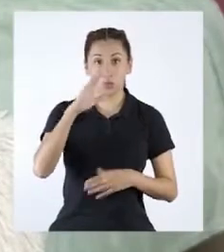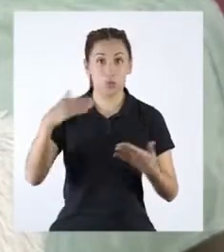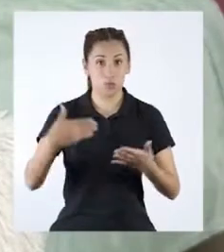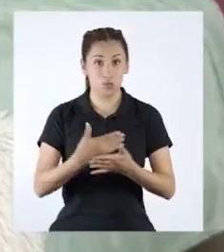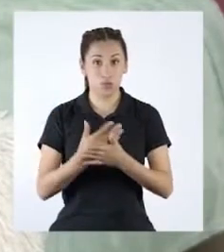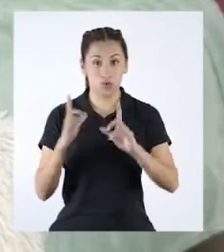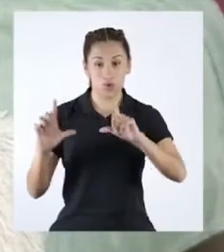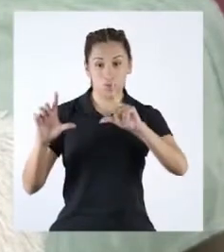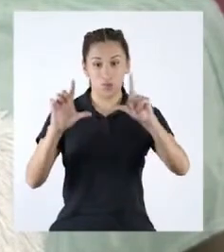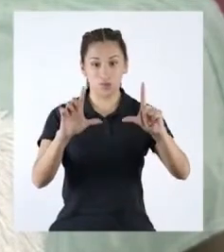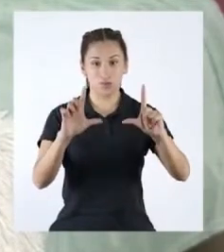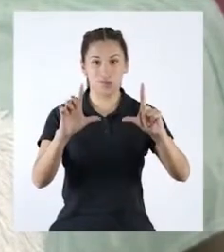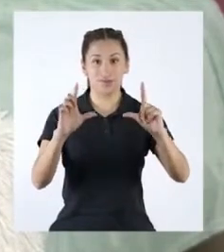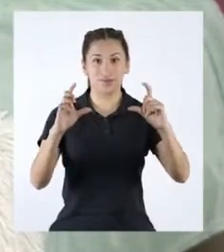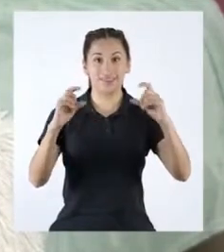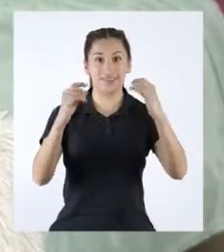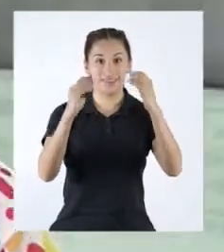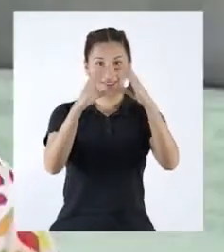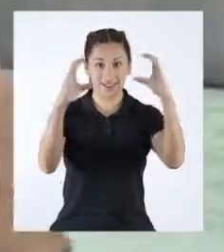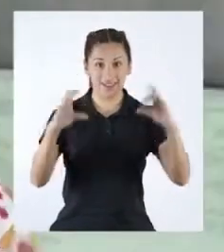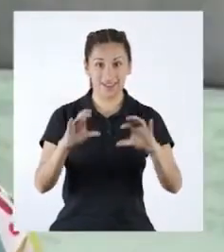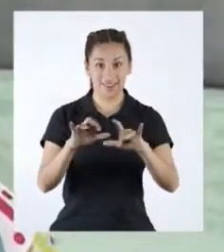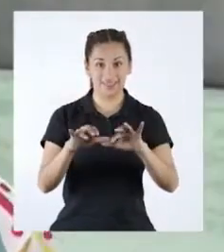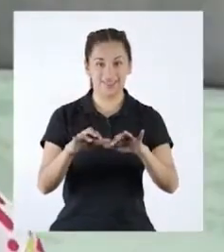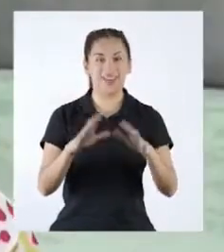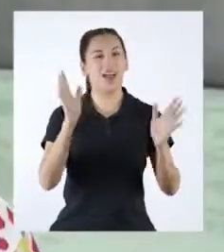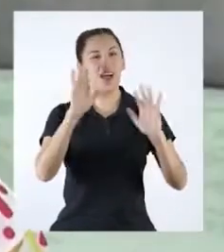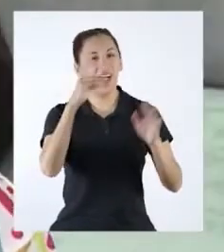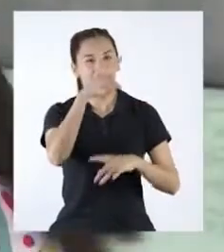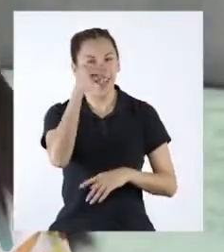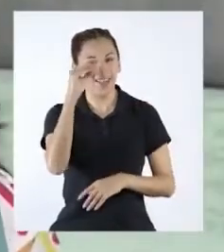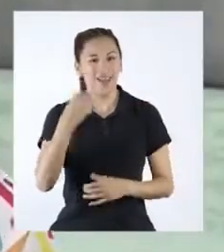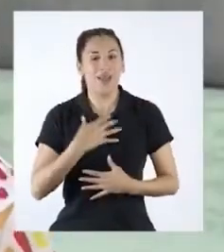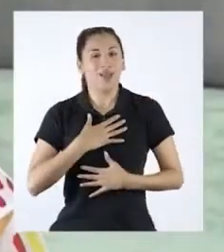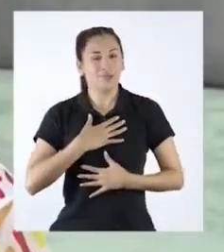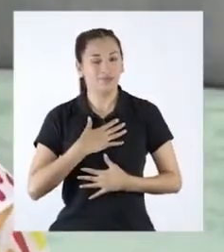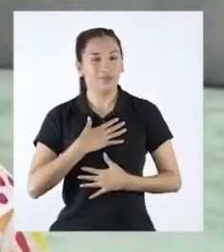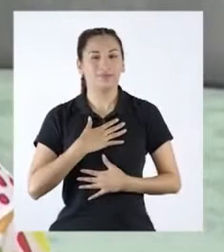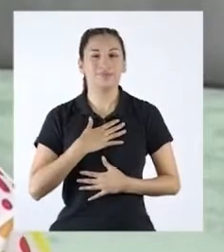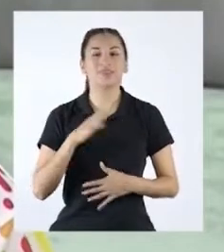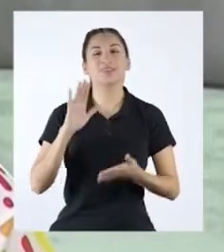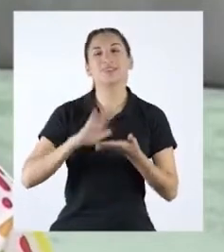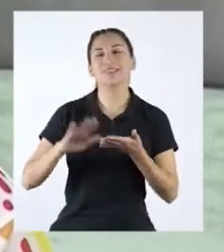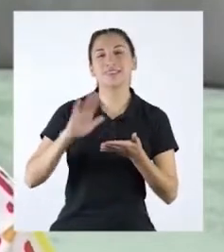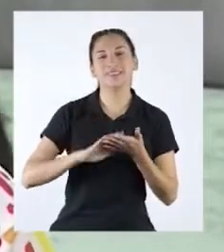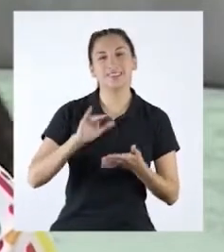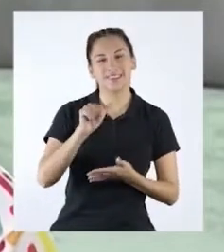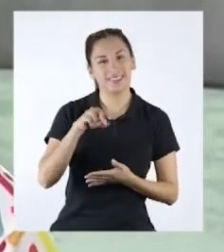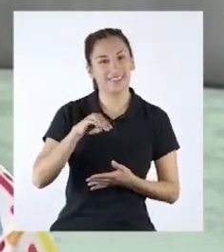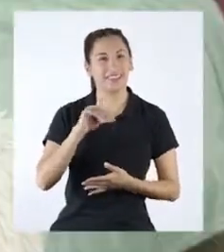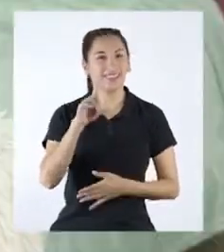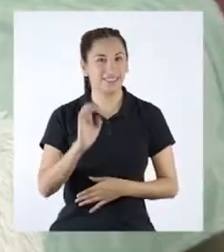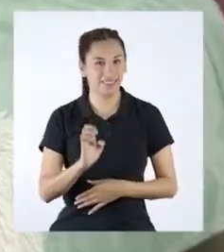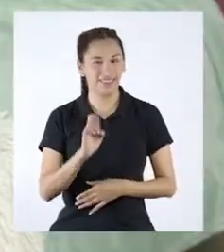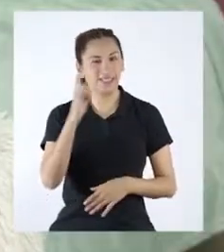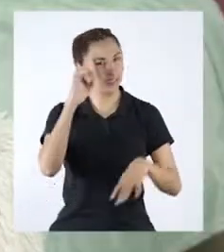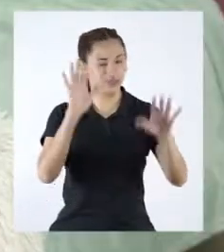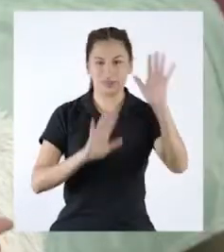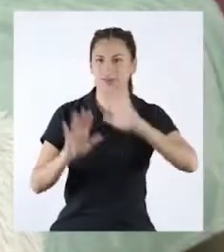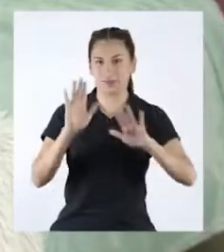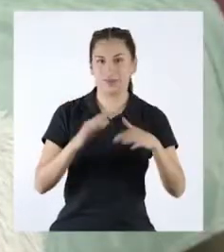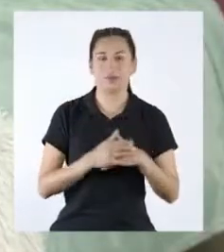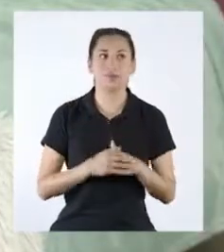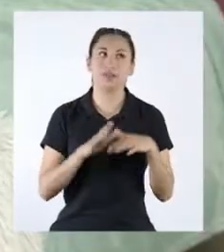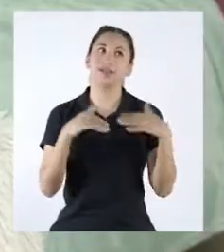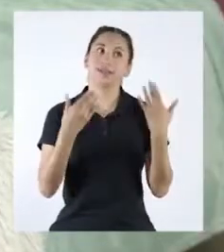¿Buscando un nuevo fondo de pantalla? Ay, Juliana, me asustaste. Lo siento, Yamile. No te